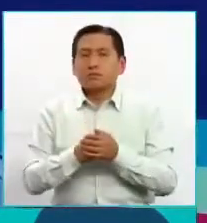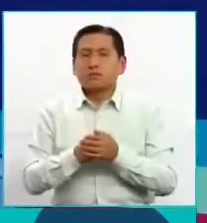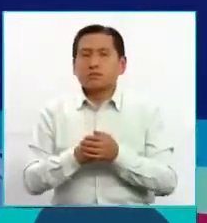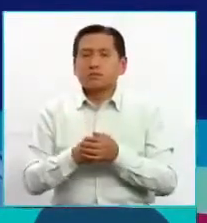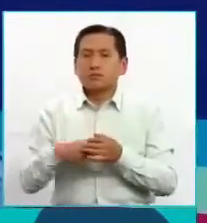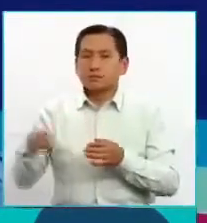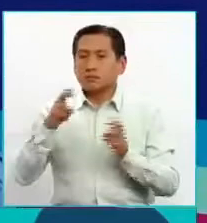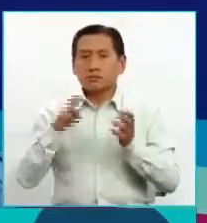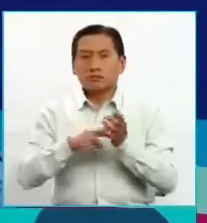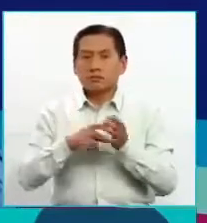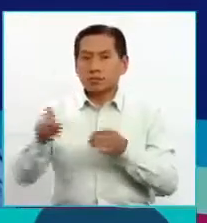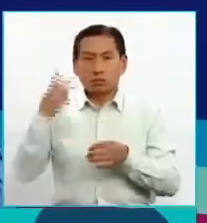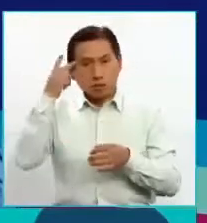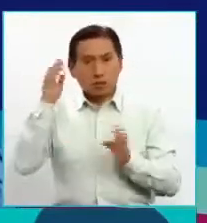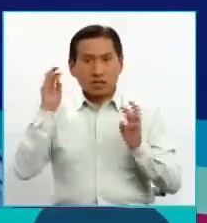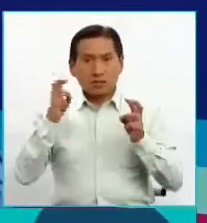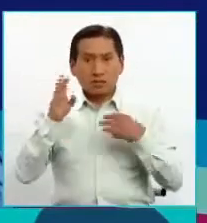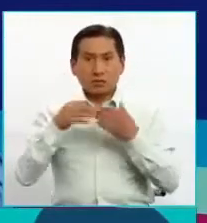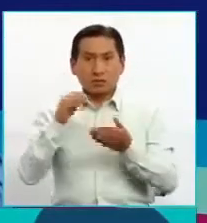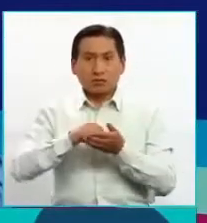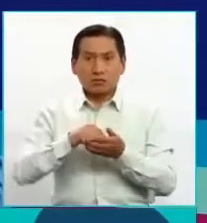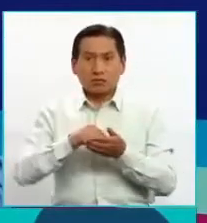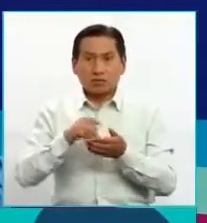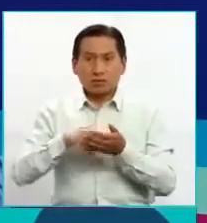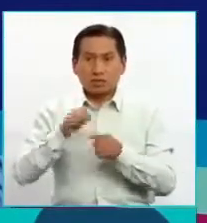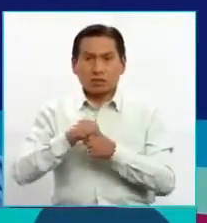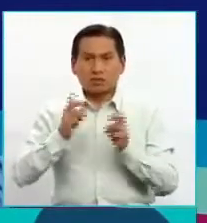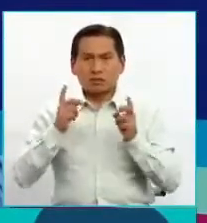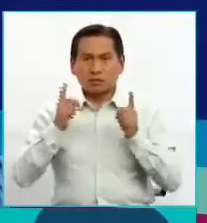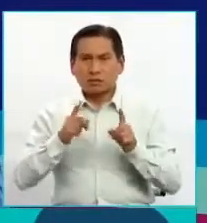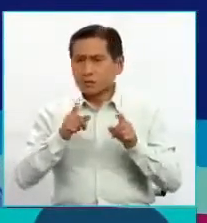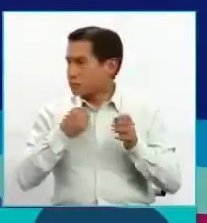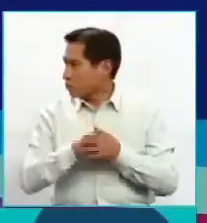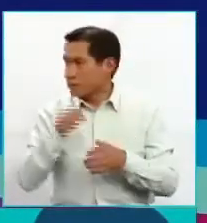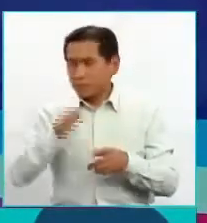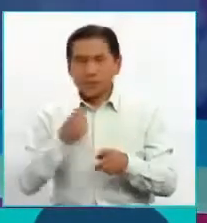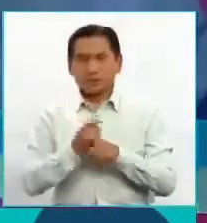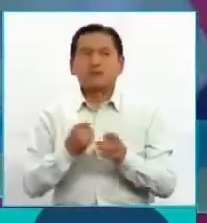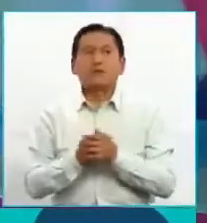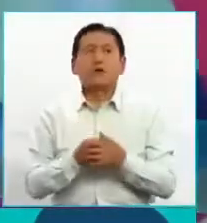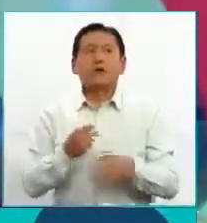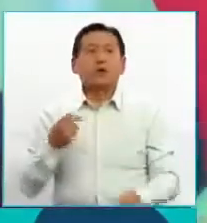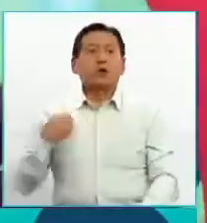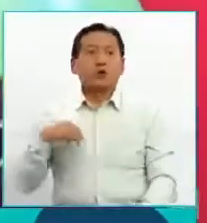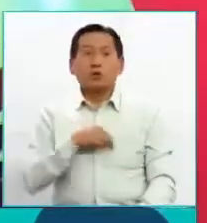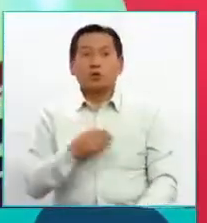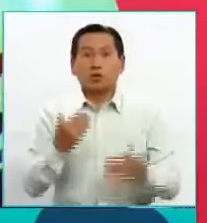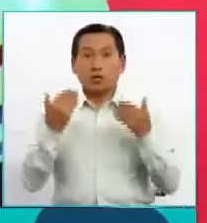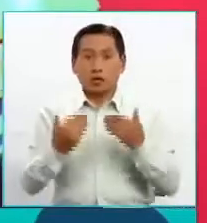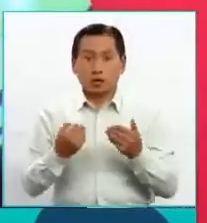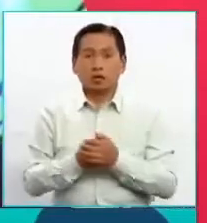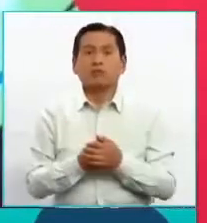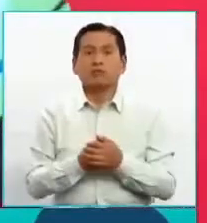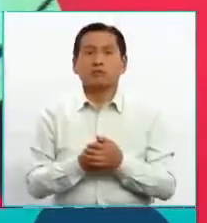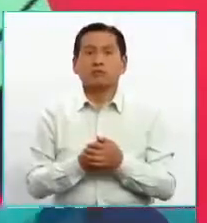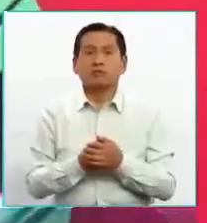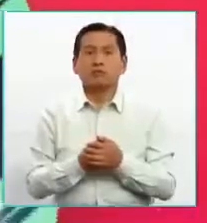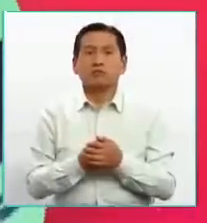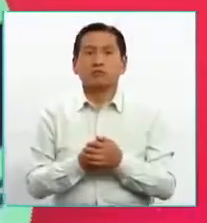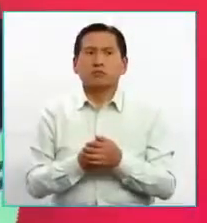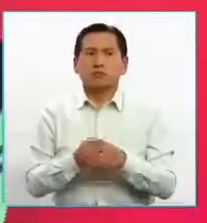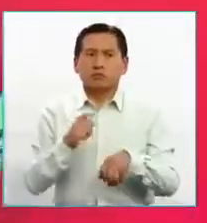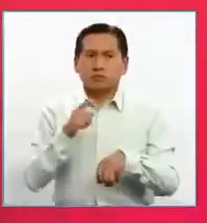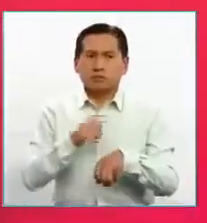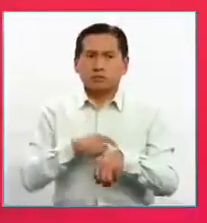leyes que establezcan tampoco políticas públicas para la gestión del mismo tema. Exactamente. Nosotros ahora, a medianos